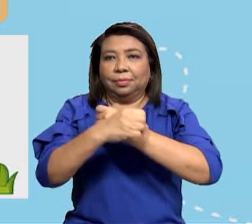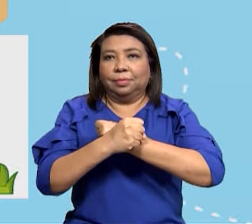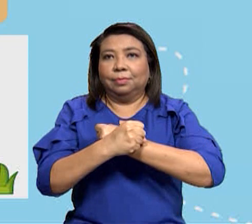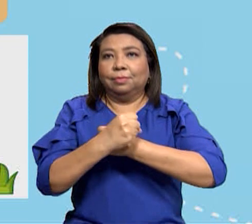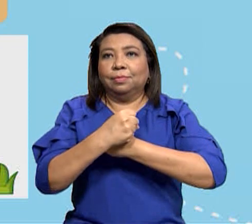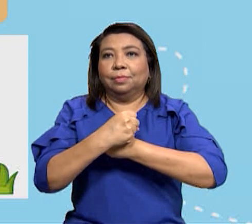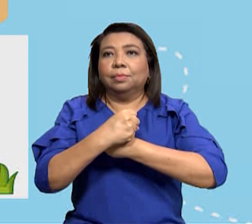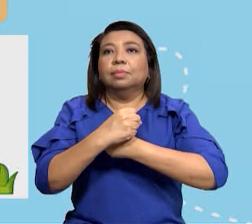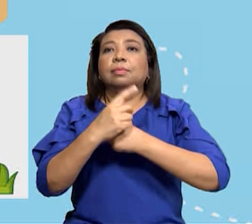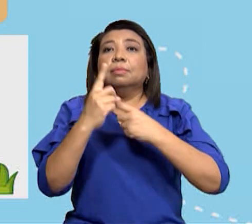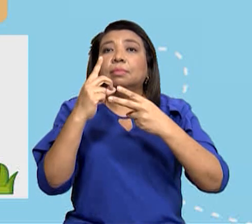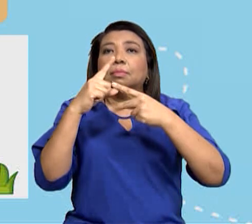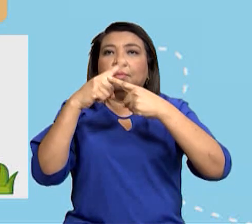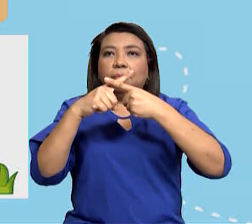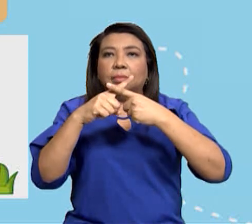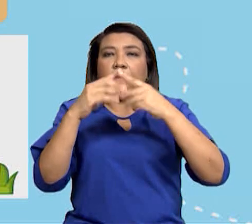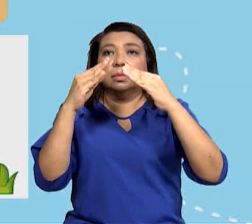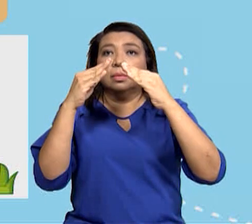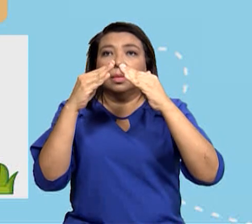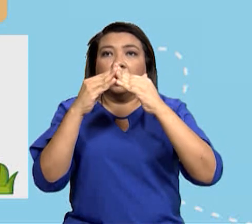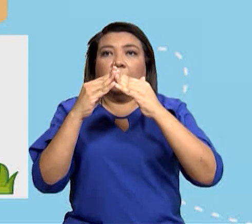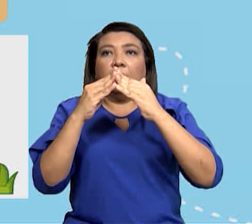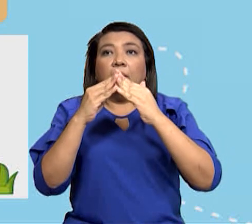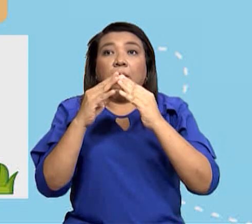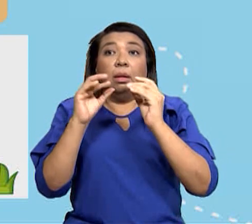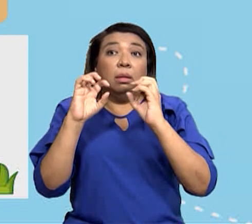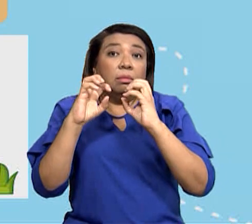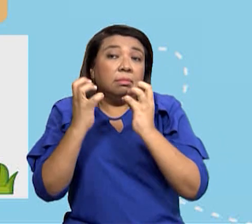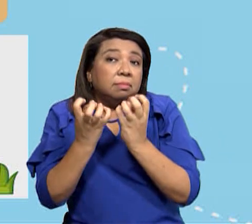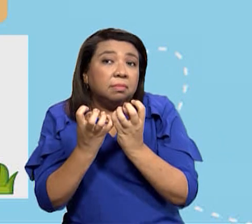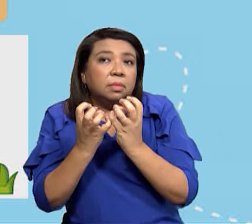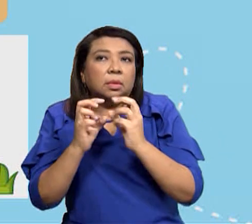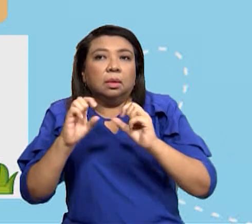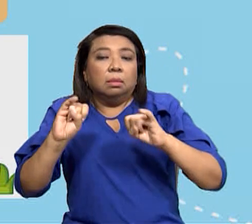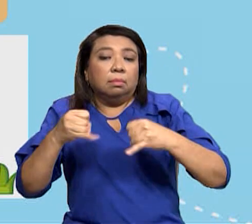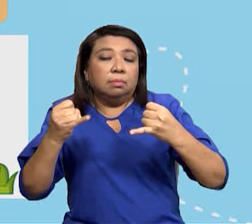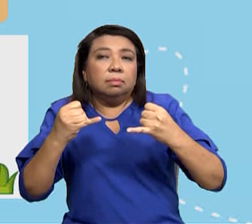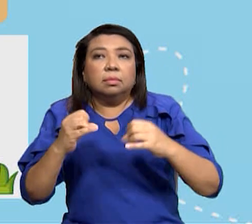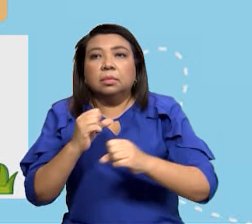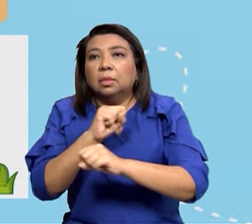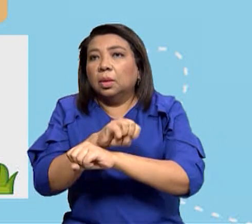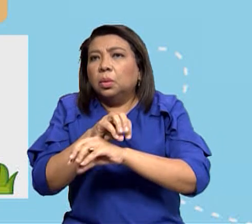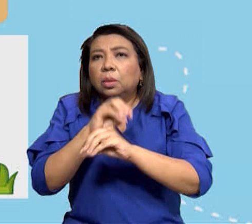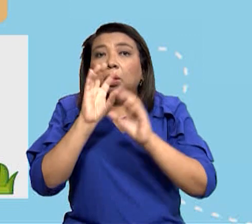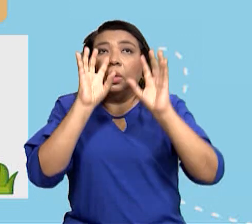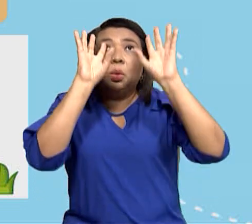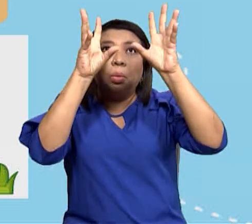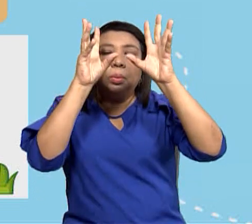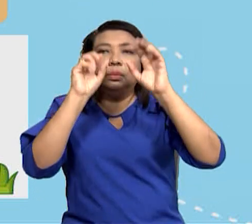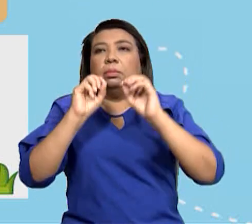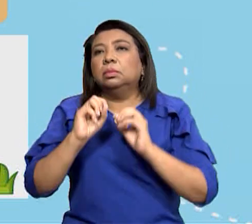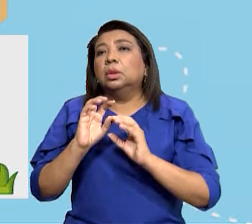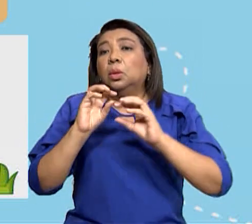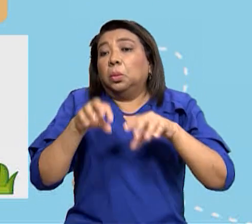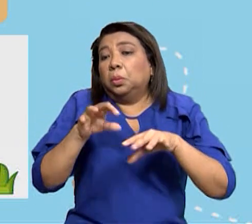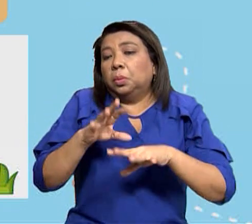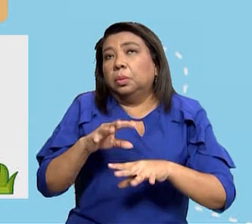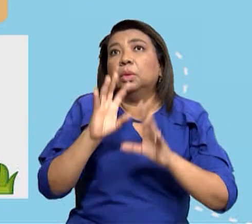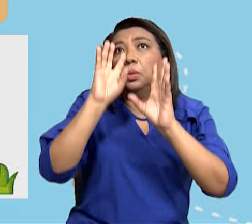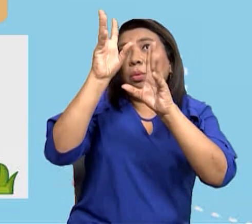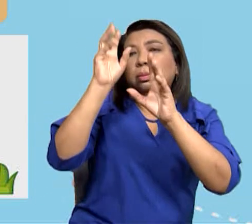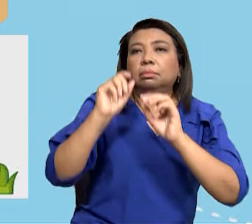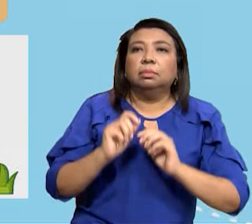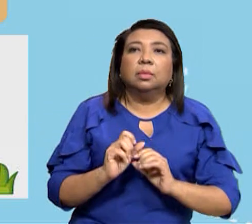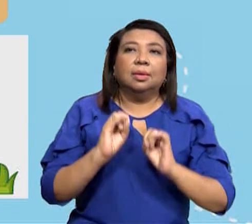iglesia sea que estemos en un equipo de juego siempre tenemos normas y obligaciones que debemos cumplir